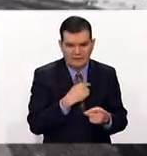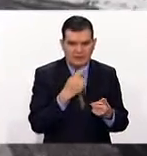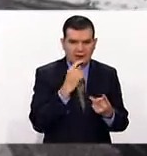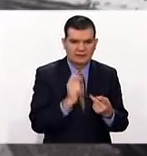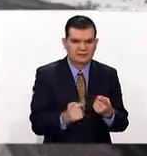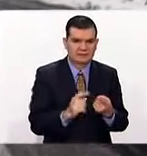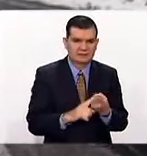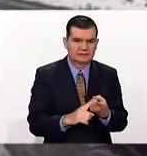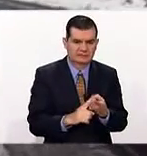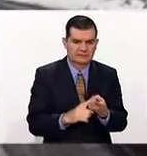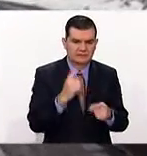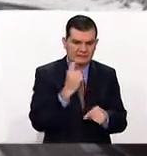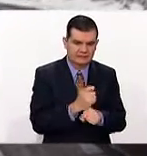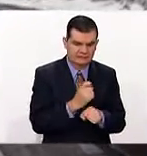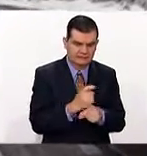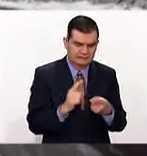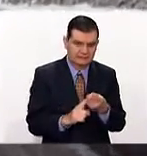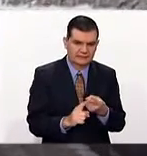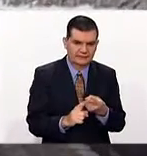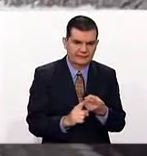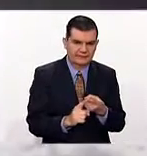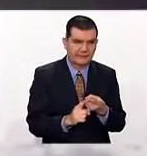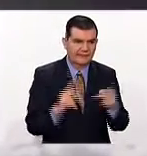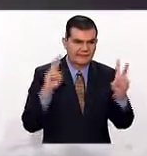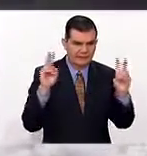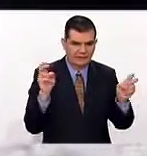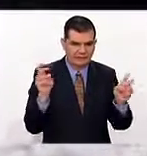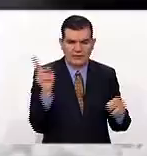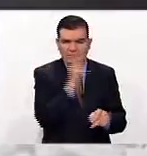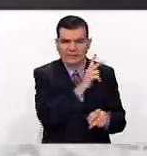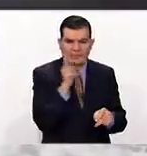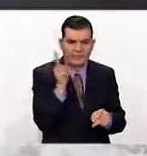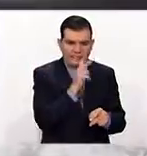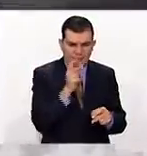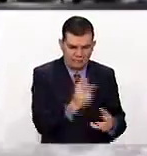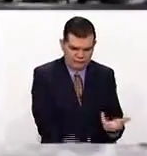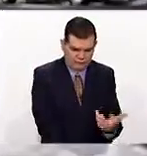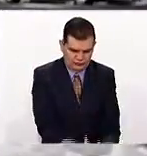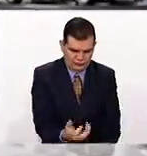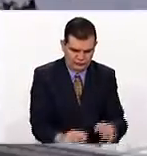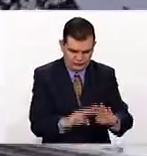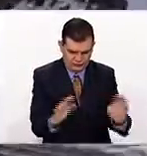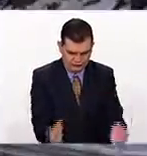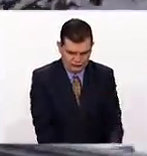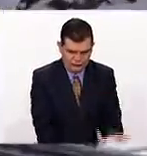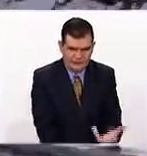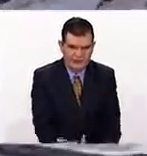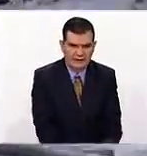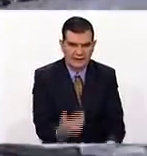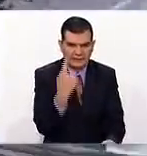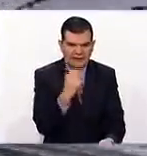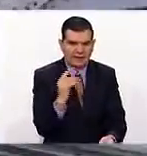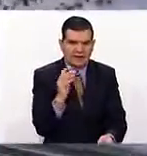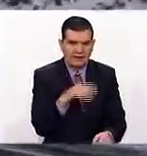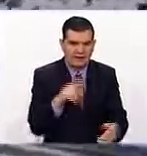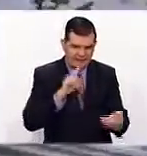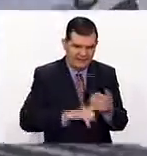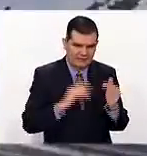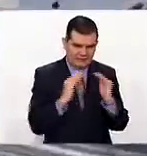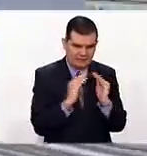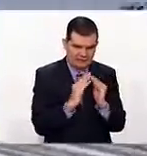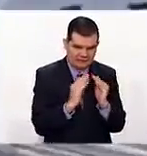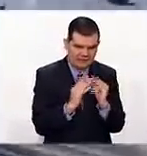es, primero, el tema de la ventilación cuando se usen calentones o cuando se usa algo para calentar un hogar.